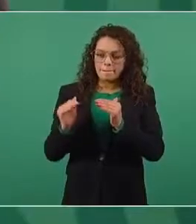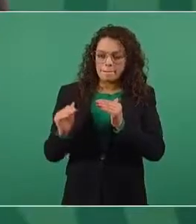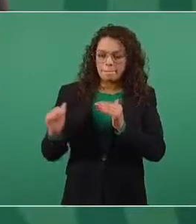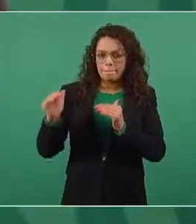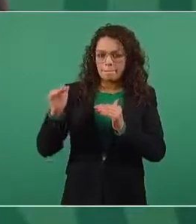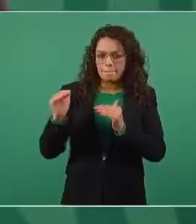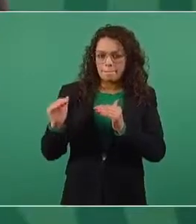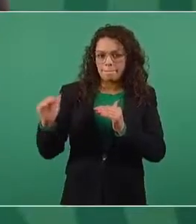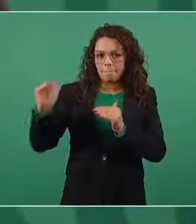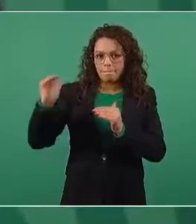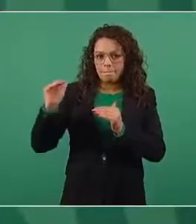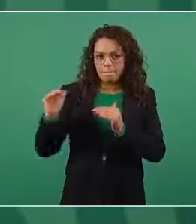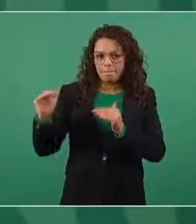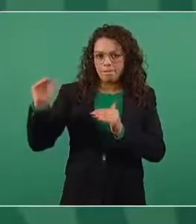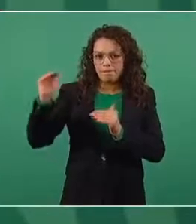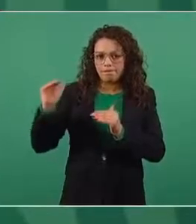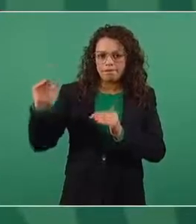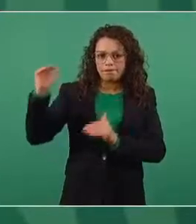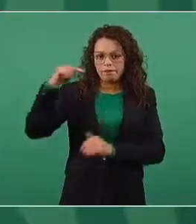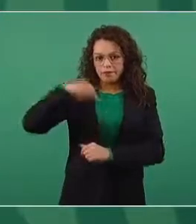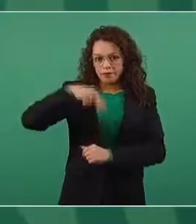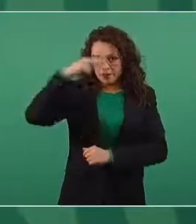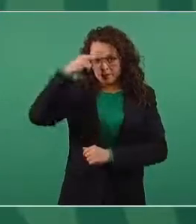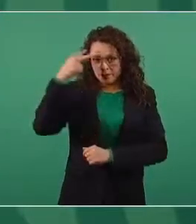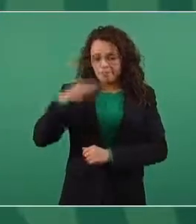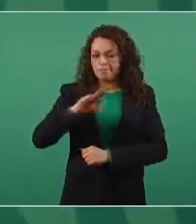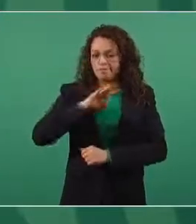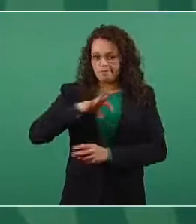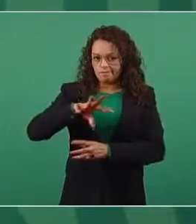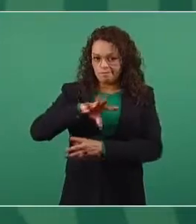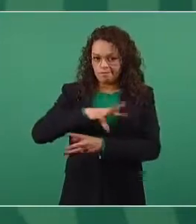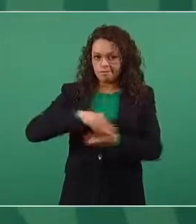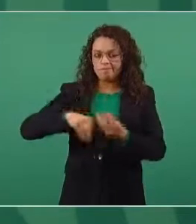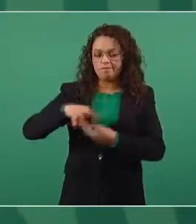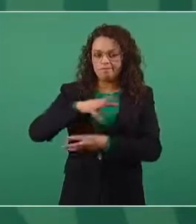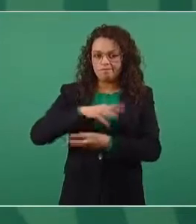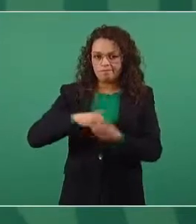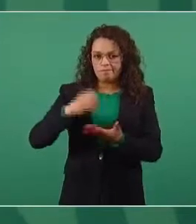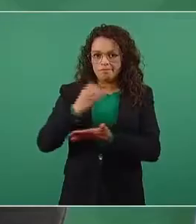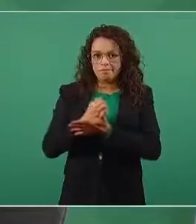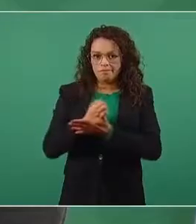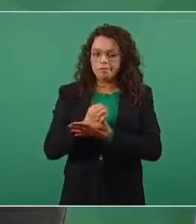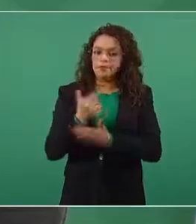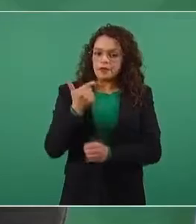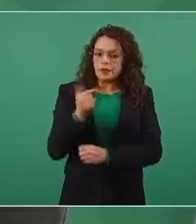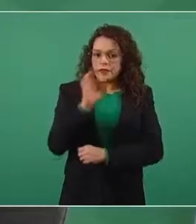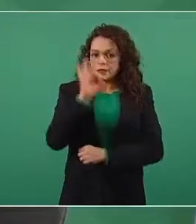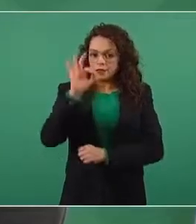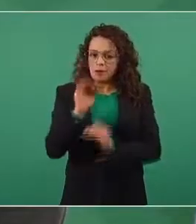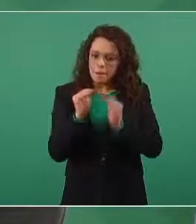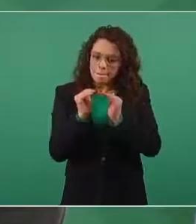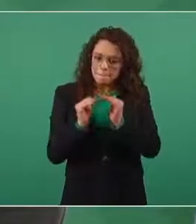de crecimiento para el país. Hasta 7 por ciento.